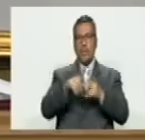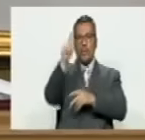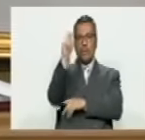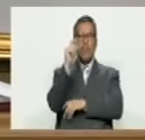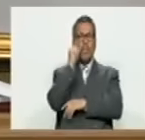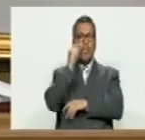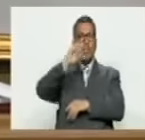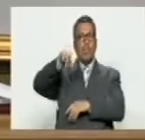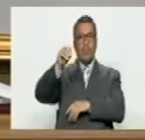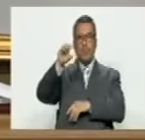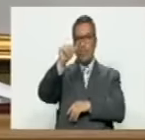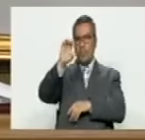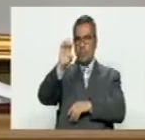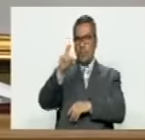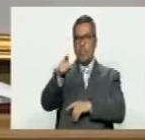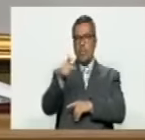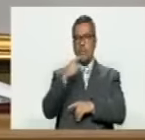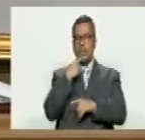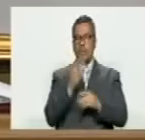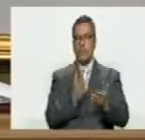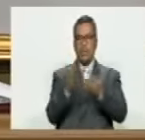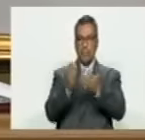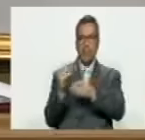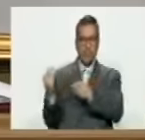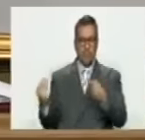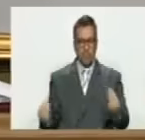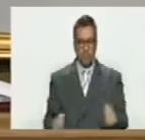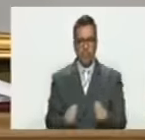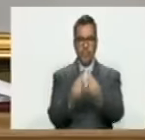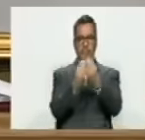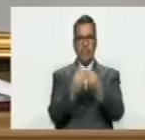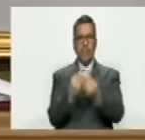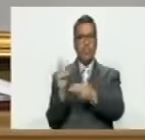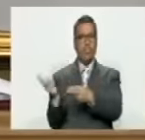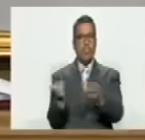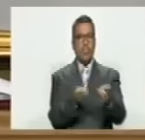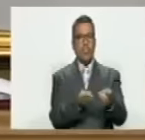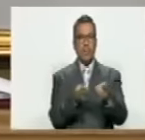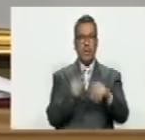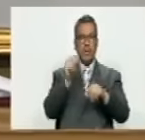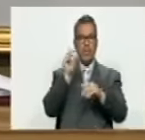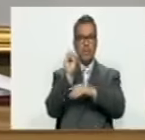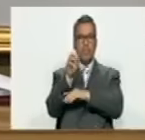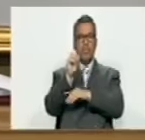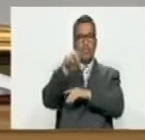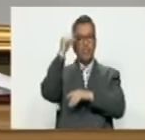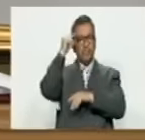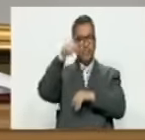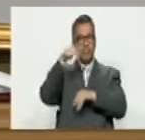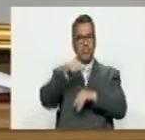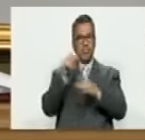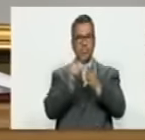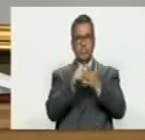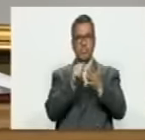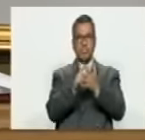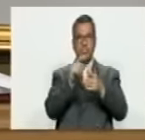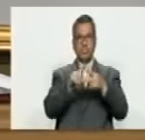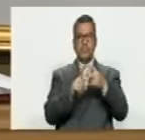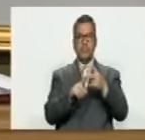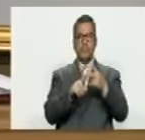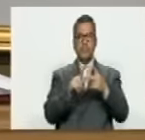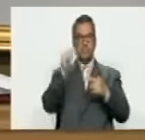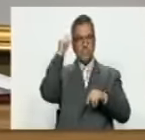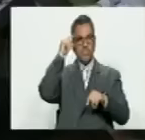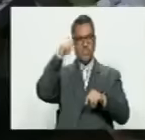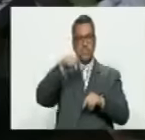jose regorio correa para que se sirvan a acompañar al invitado orador de orden en este punto del